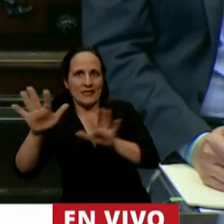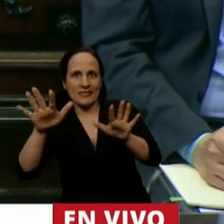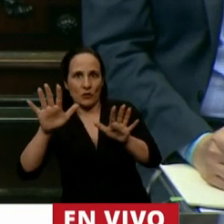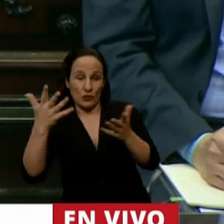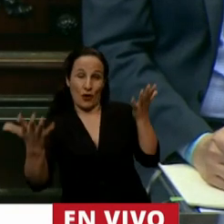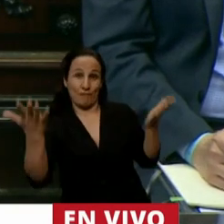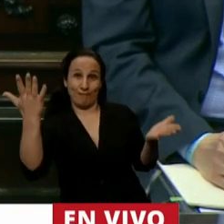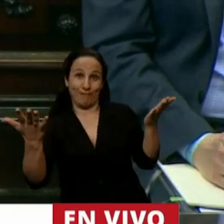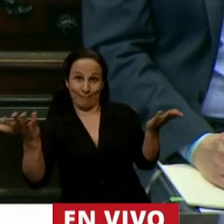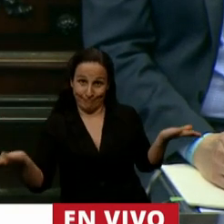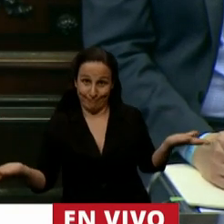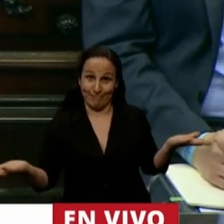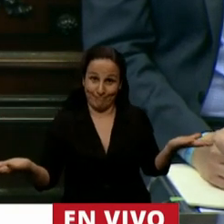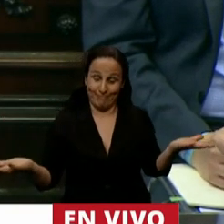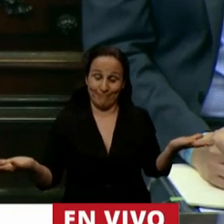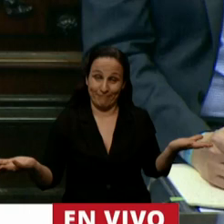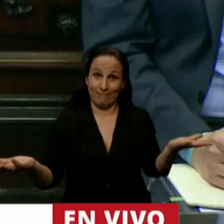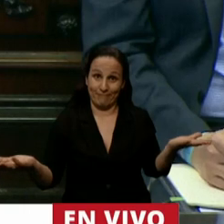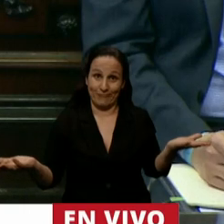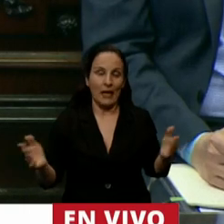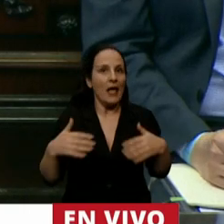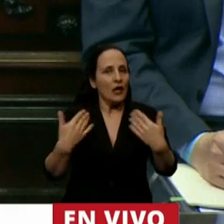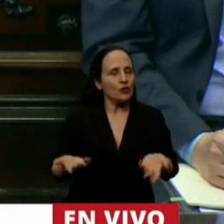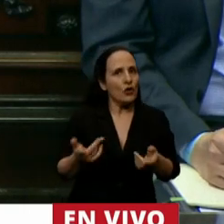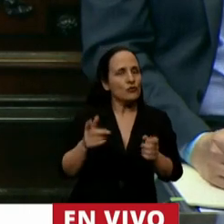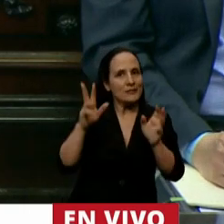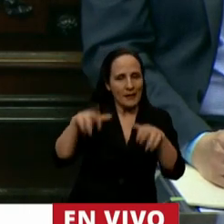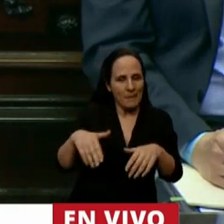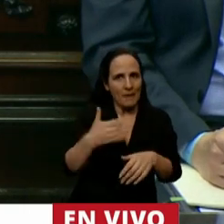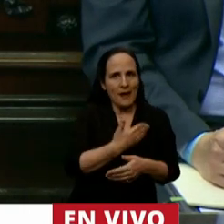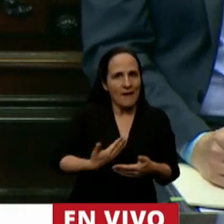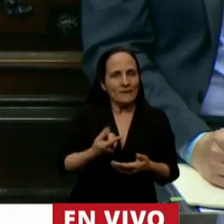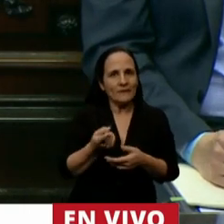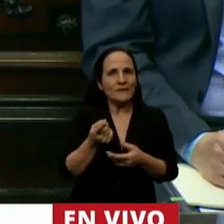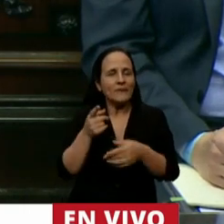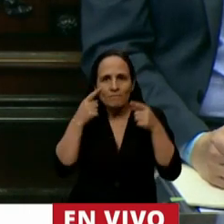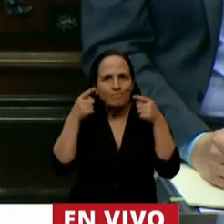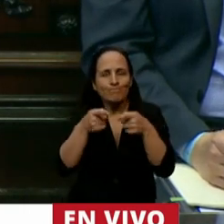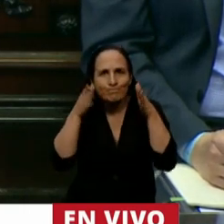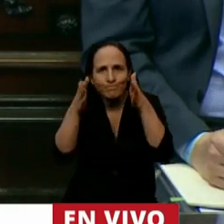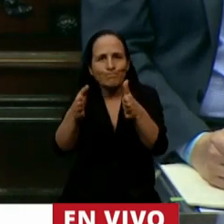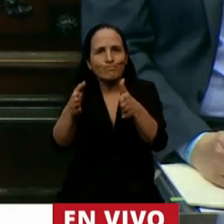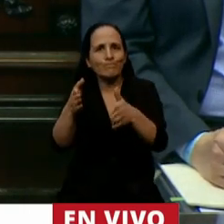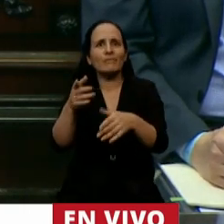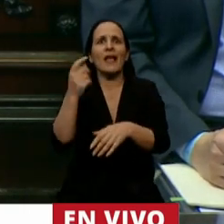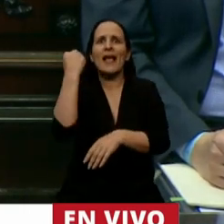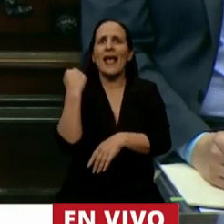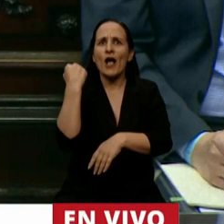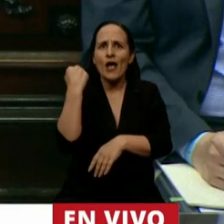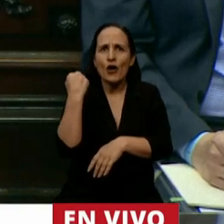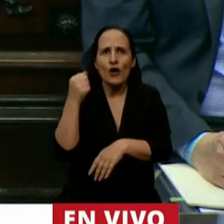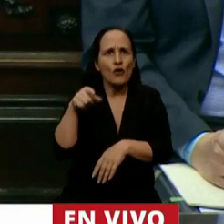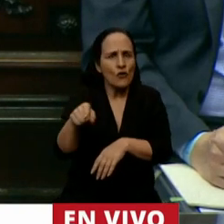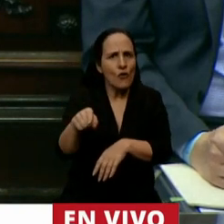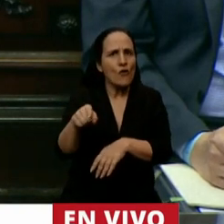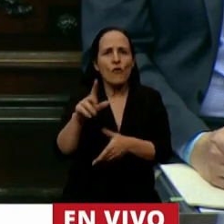fotografía en esa línea las políticas de cuidado de la actividad económica no se hicieron esperar